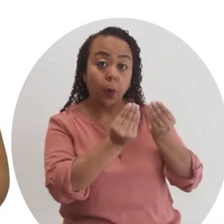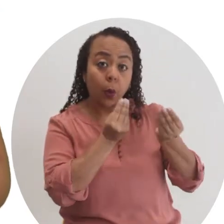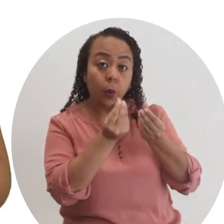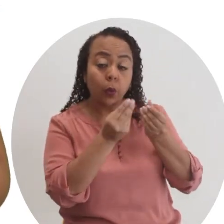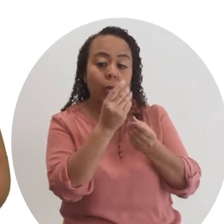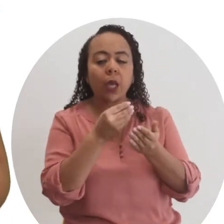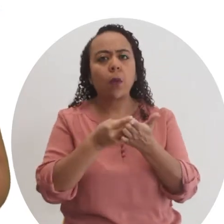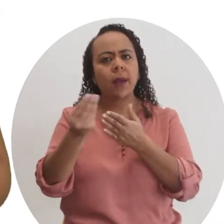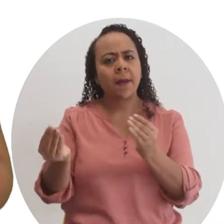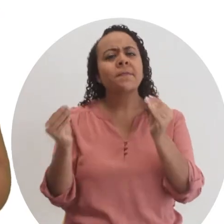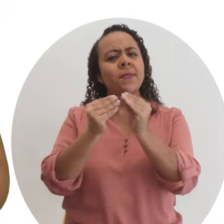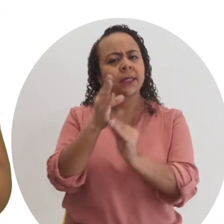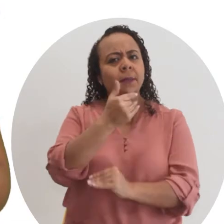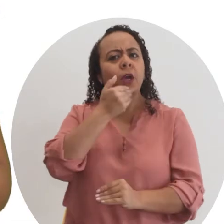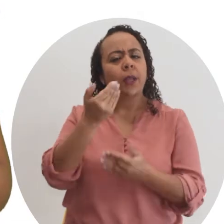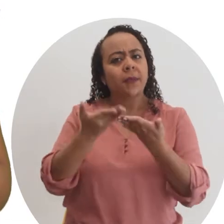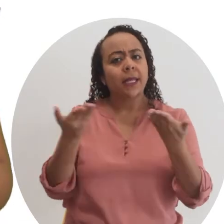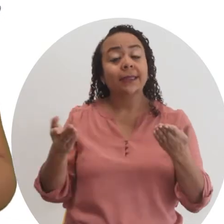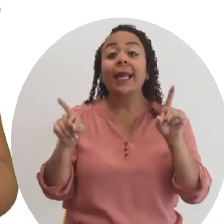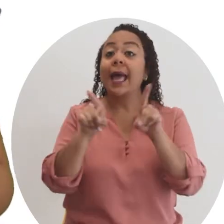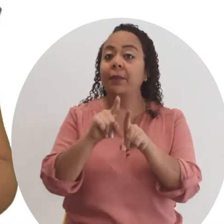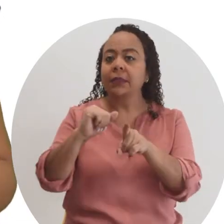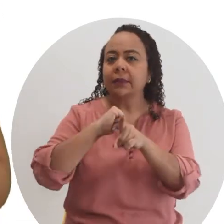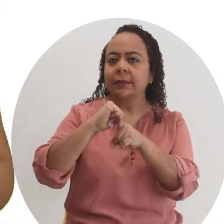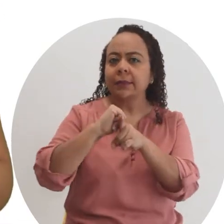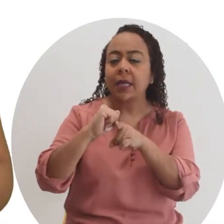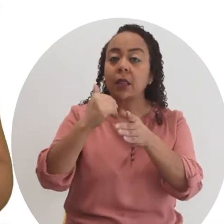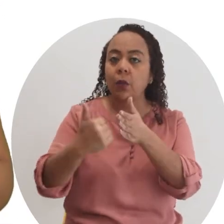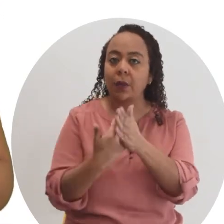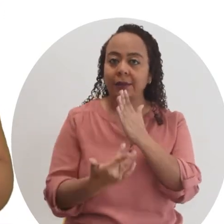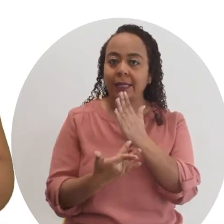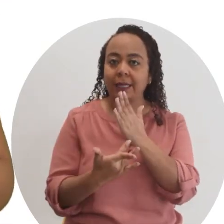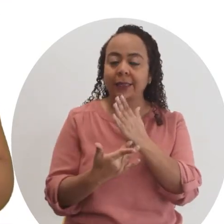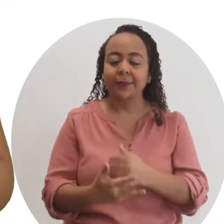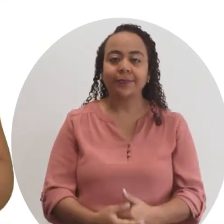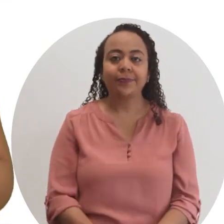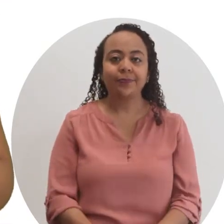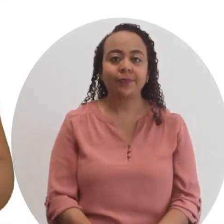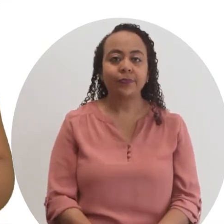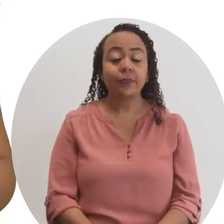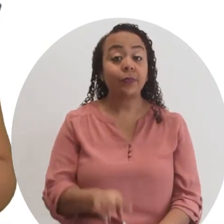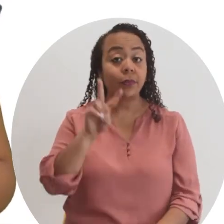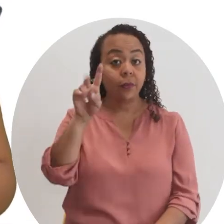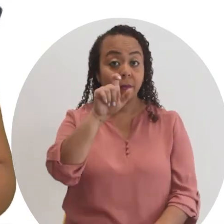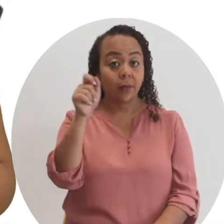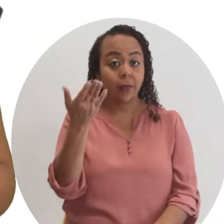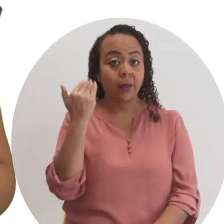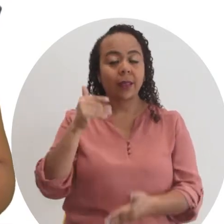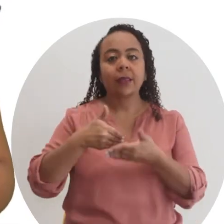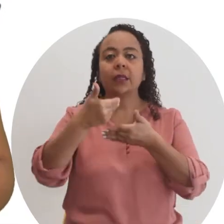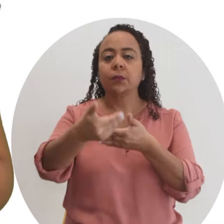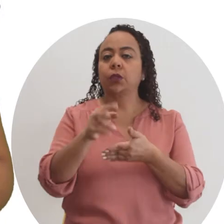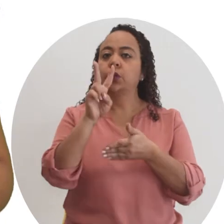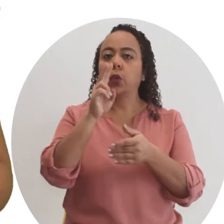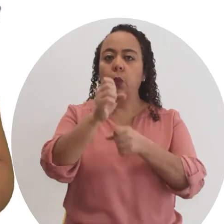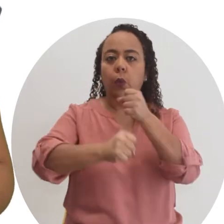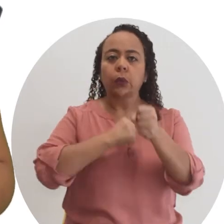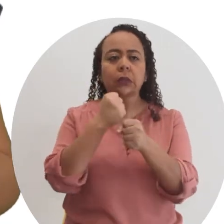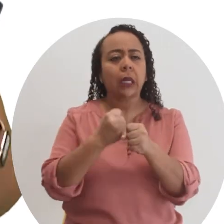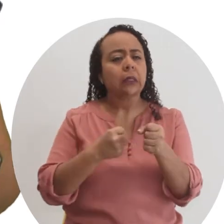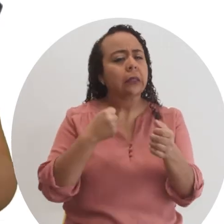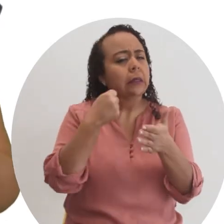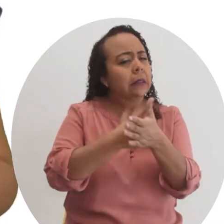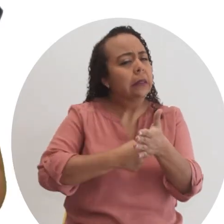producto y comprar más y mejores materiales, además de capacitarse en nuevas técnicas. Hace dos meses, después de dos